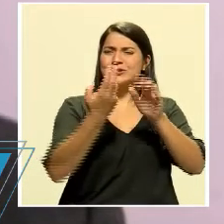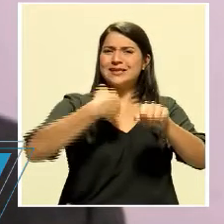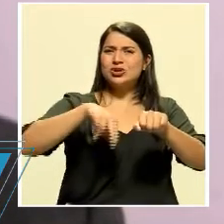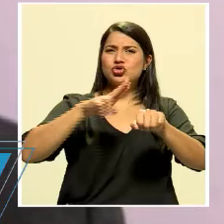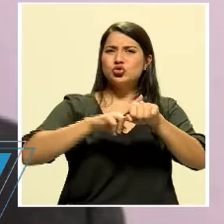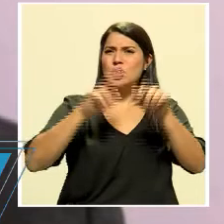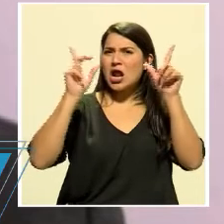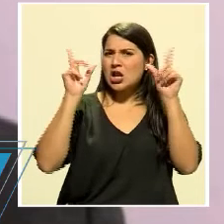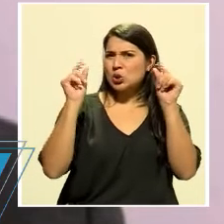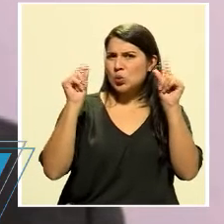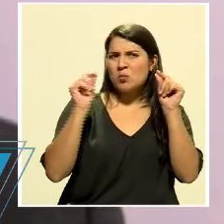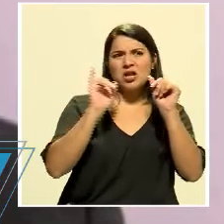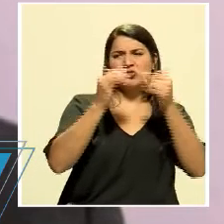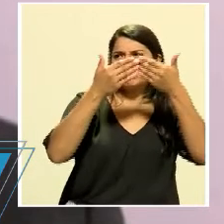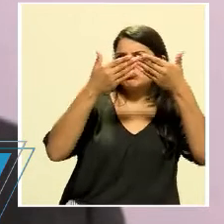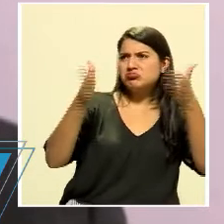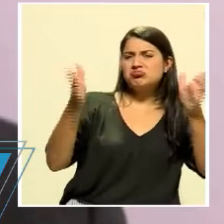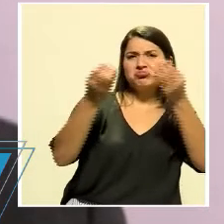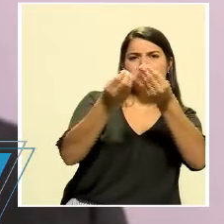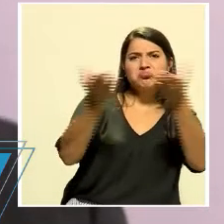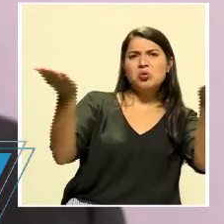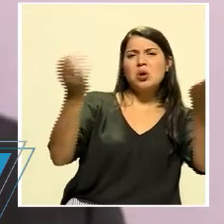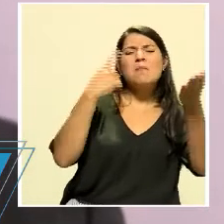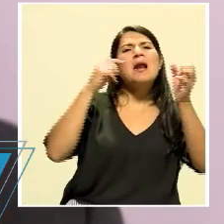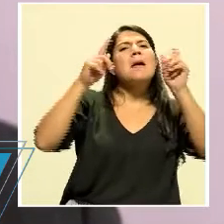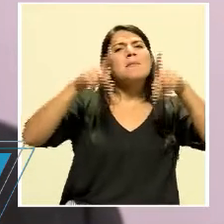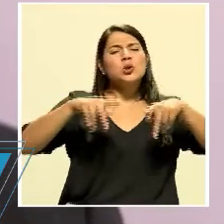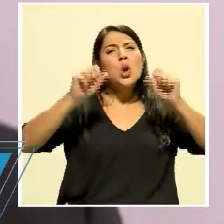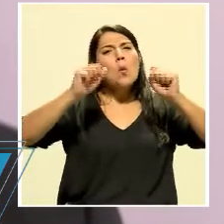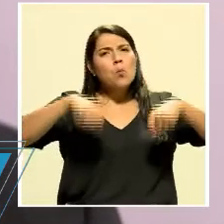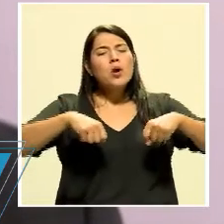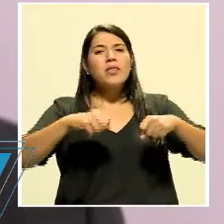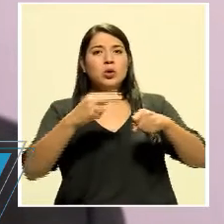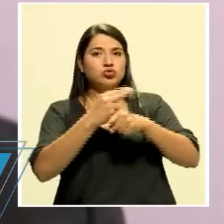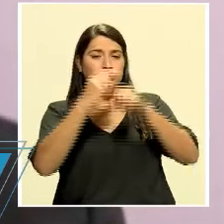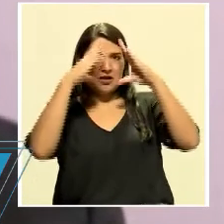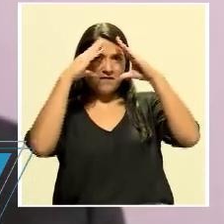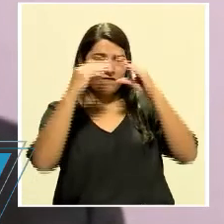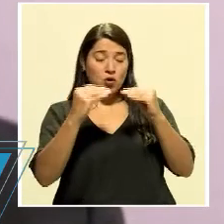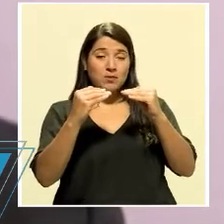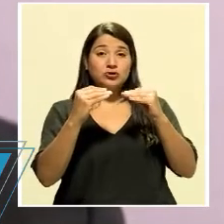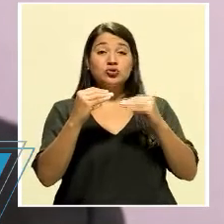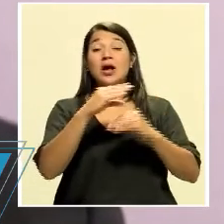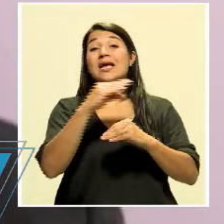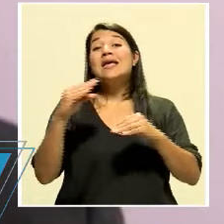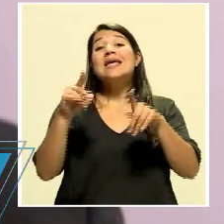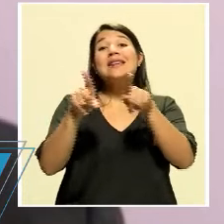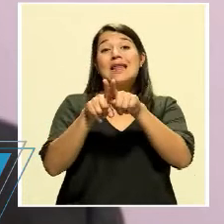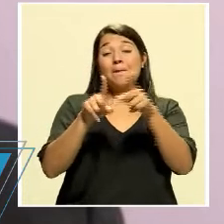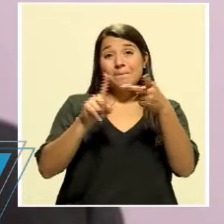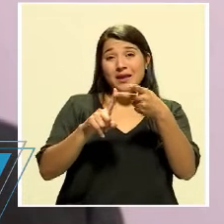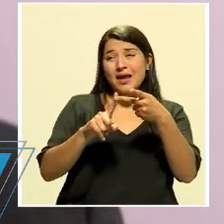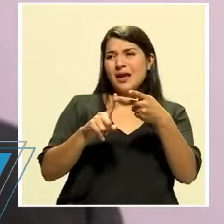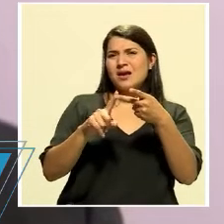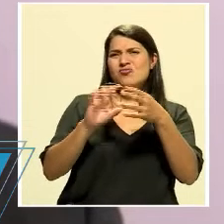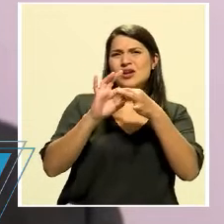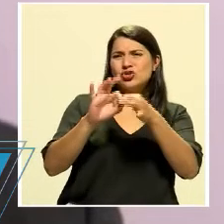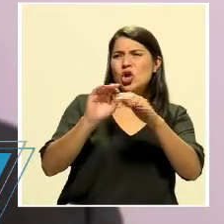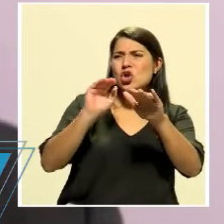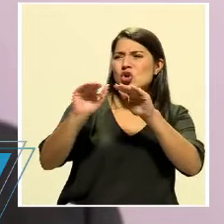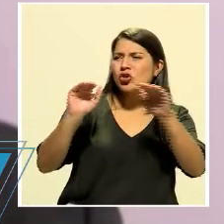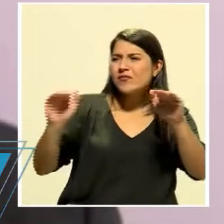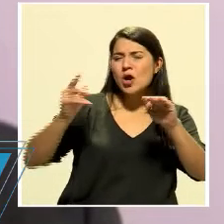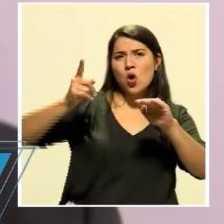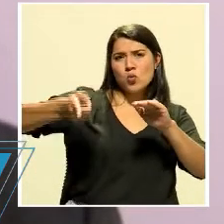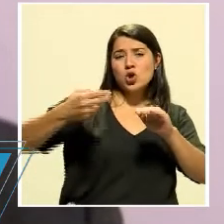nivel público con todas las variables para que la gente pueda manejarla en forma de tablas dinámicas, también a nivel de notificación obligatoria,